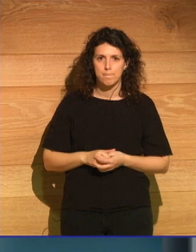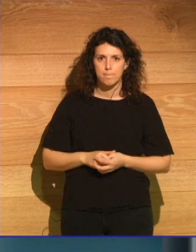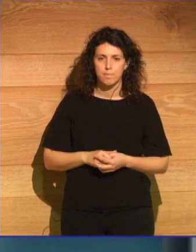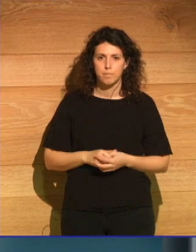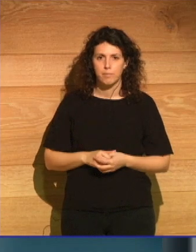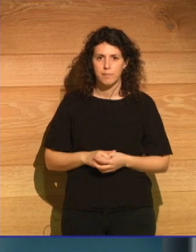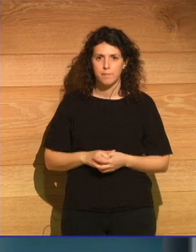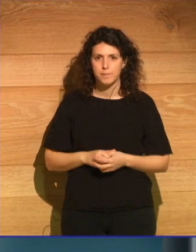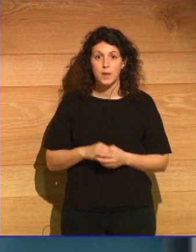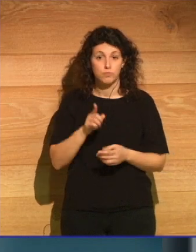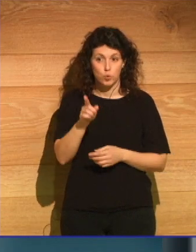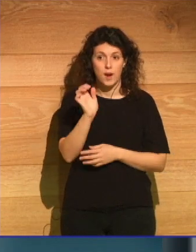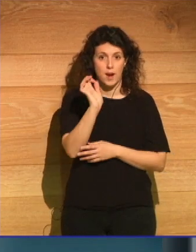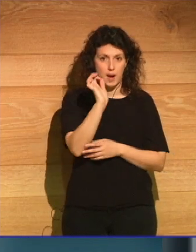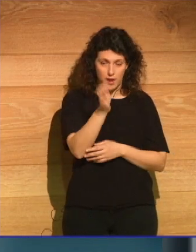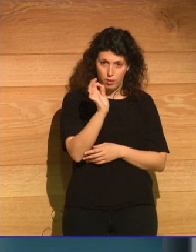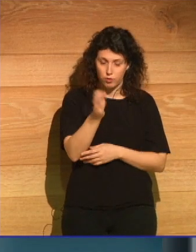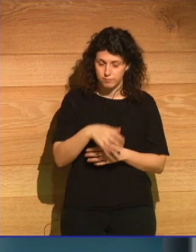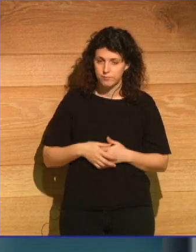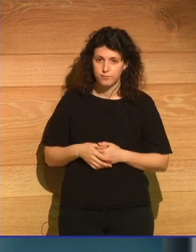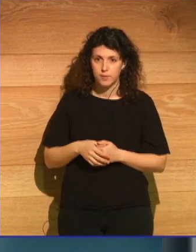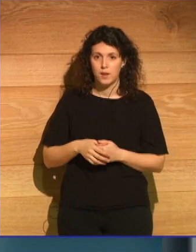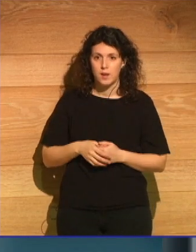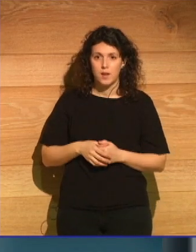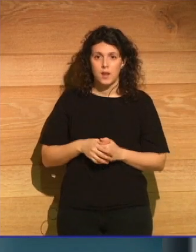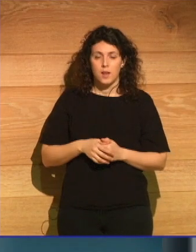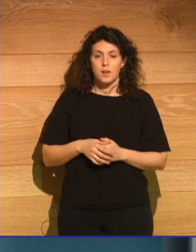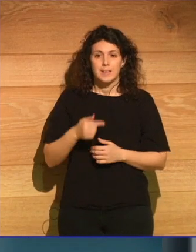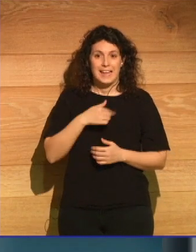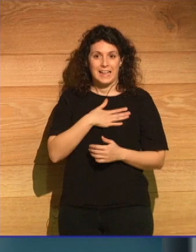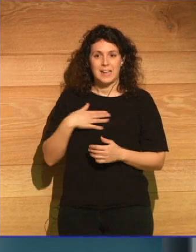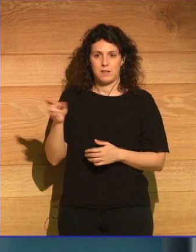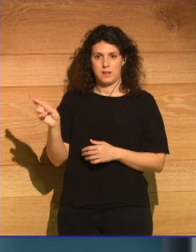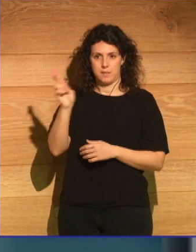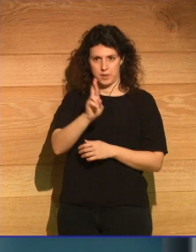Y tenías razón. Es algo que me gustaría mucho subrayar.